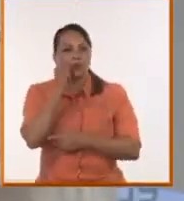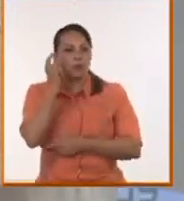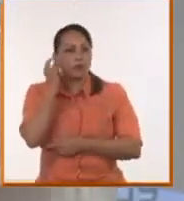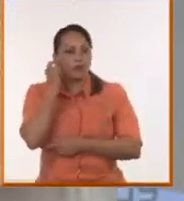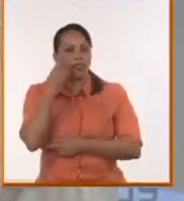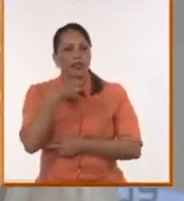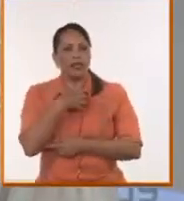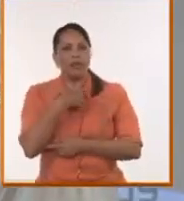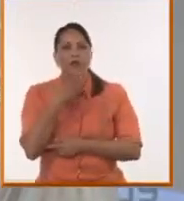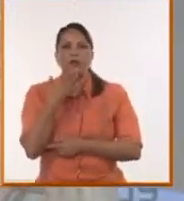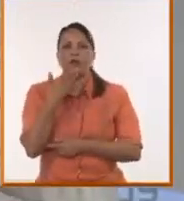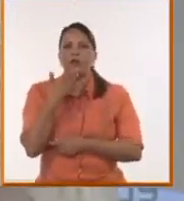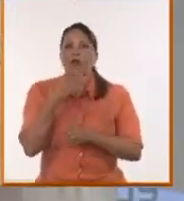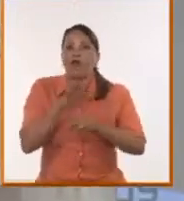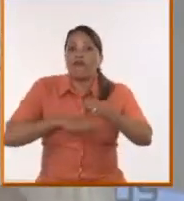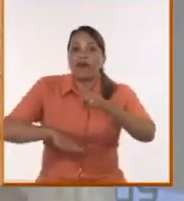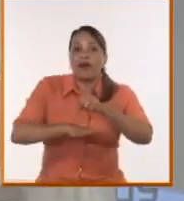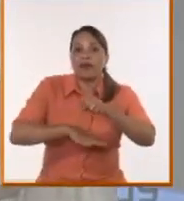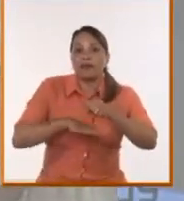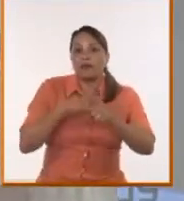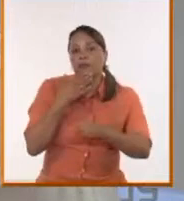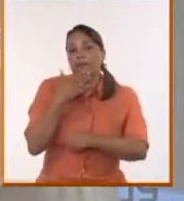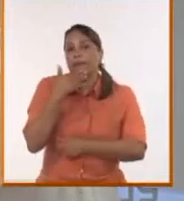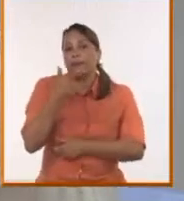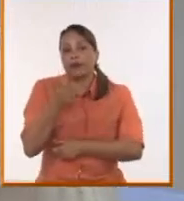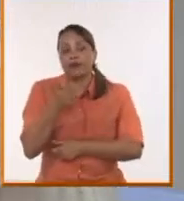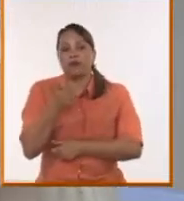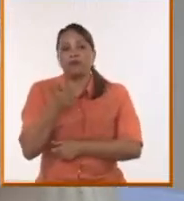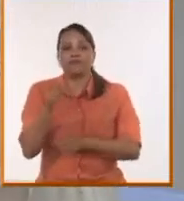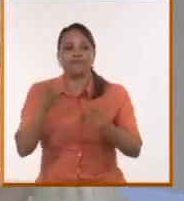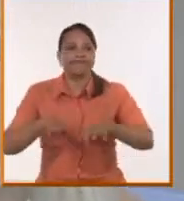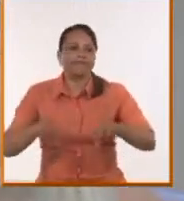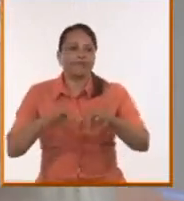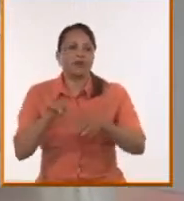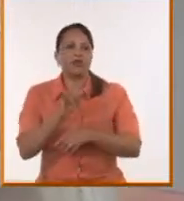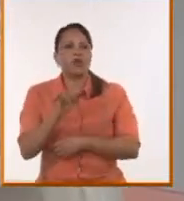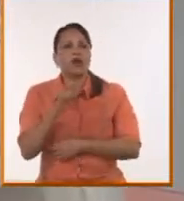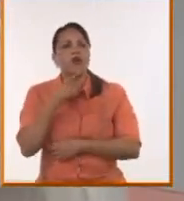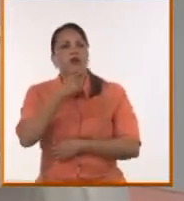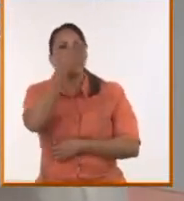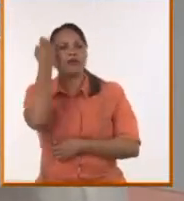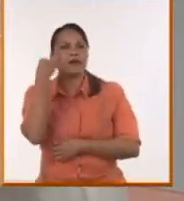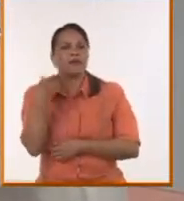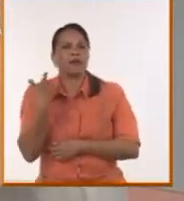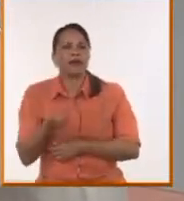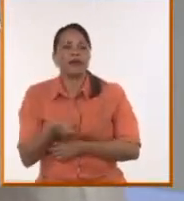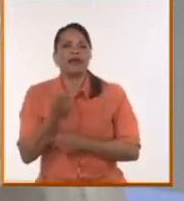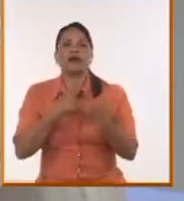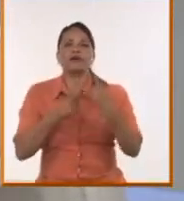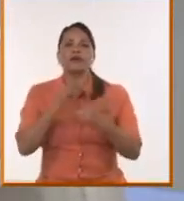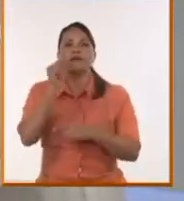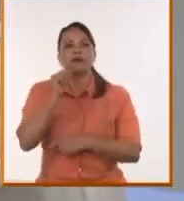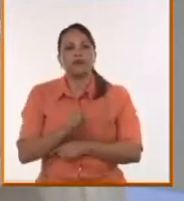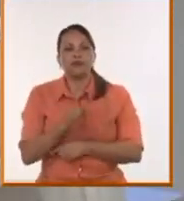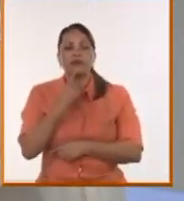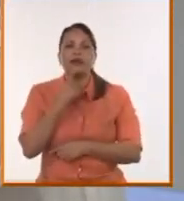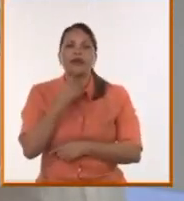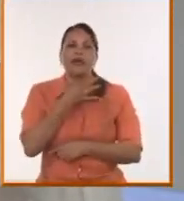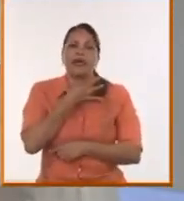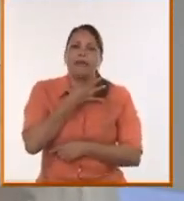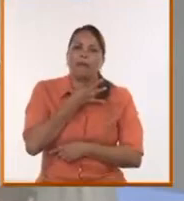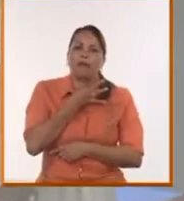para vivir mejor, pues entonces ya estamos también olvidándonos de que hay gente atrás nuestro que no tiene nada.